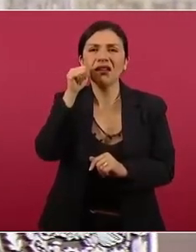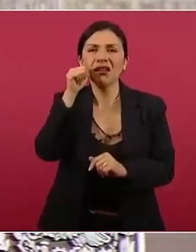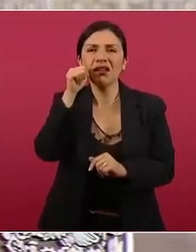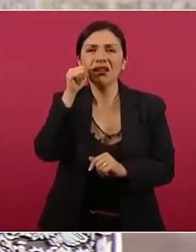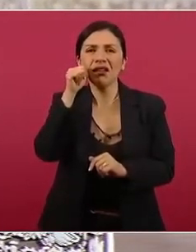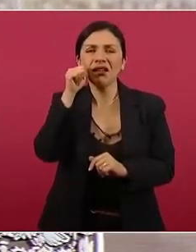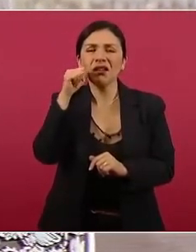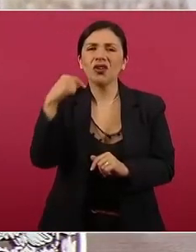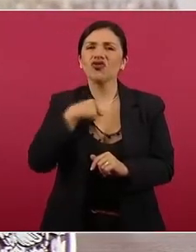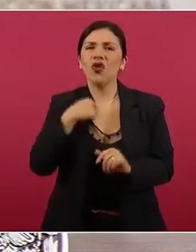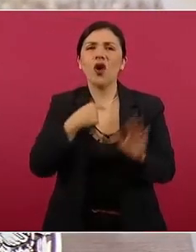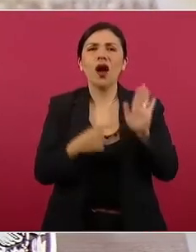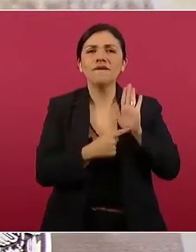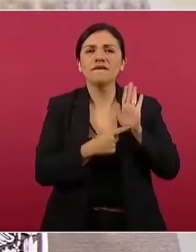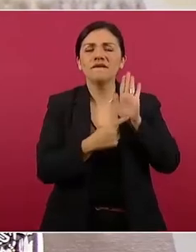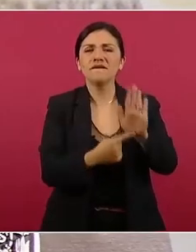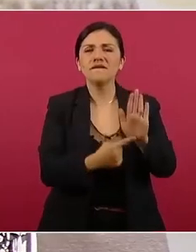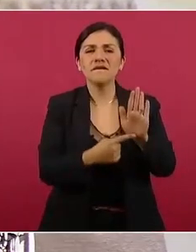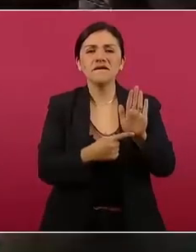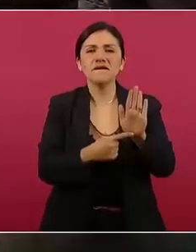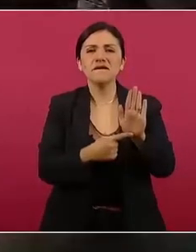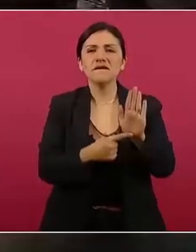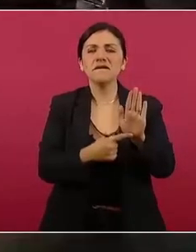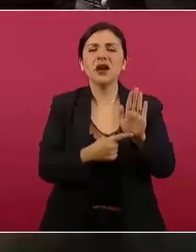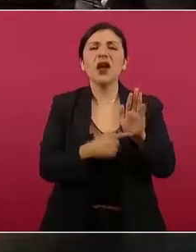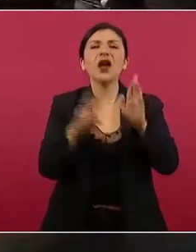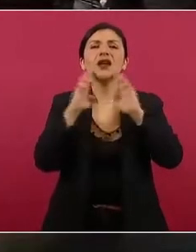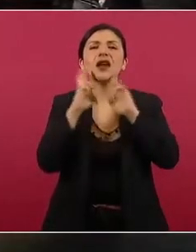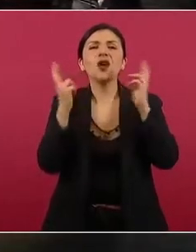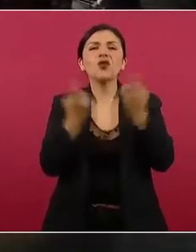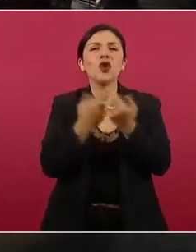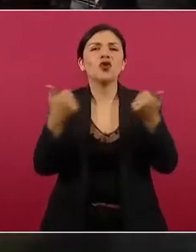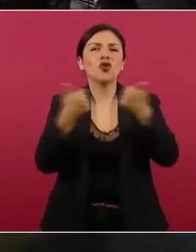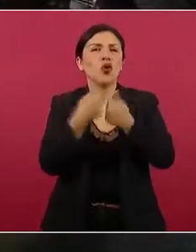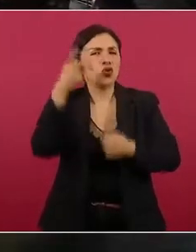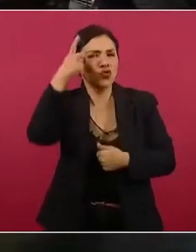presenté en la reunión con los empresarios.